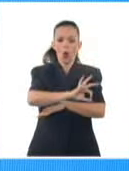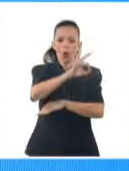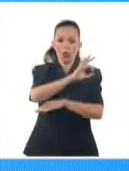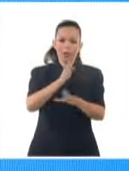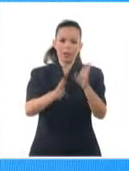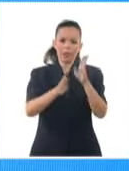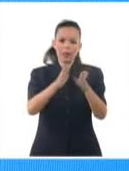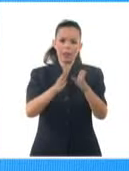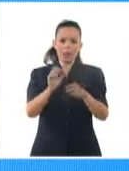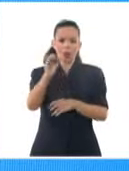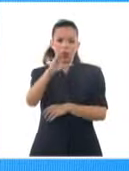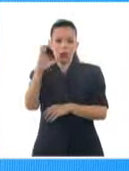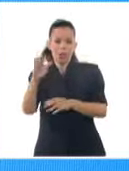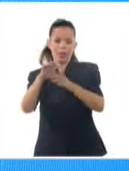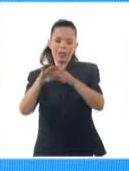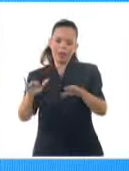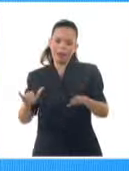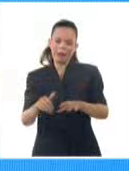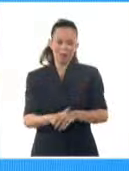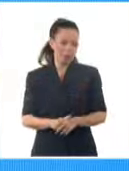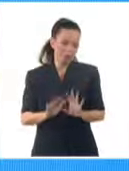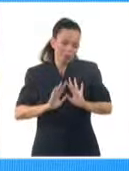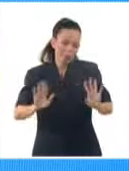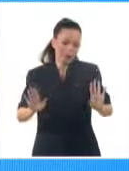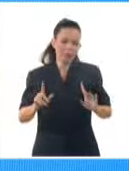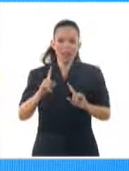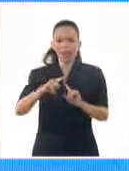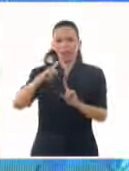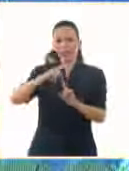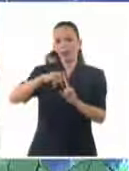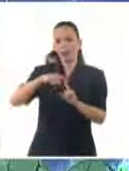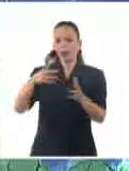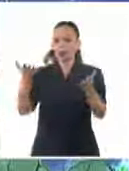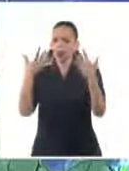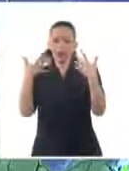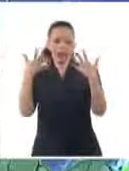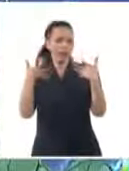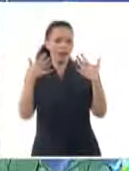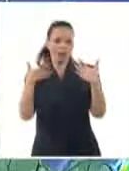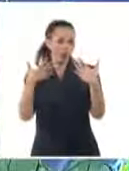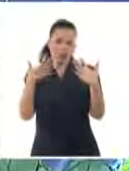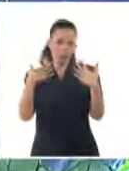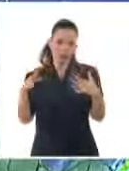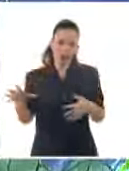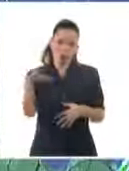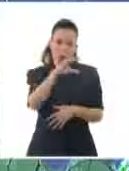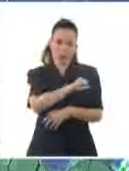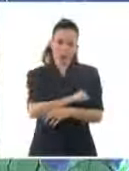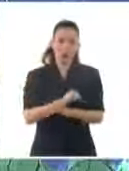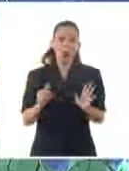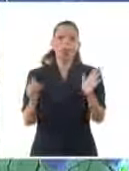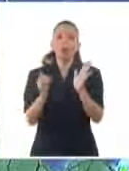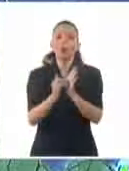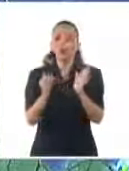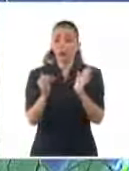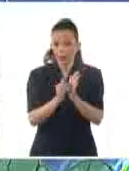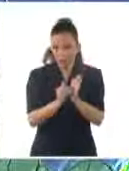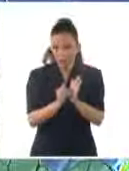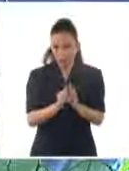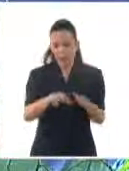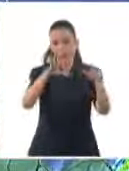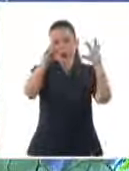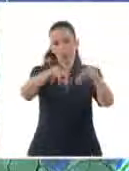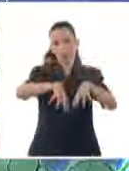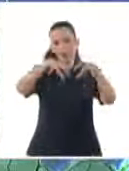tranquila. Así que ya usted sabe, una jornada de temperaturas bien cálidas en todo el territorio nacional y al final de la tarde se incrementan las lluvias en la